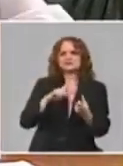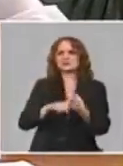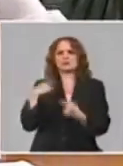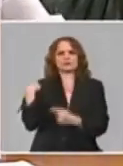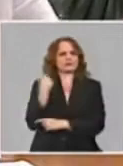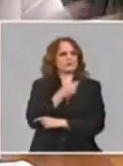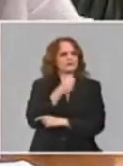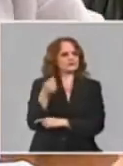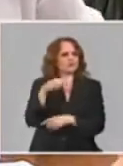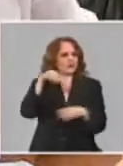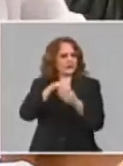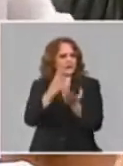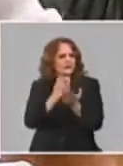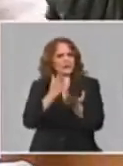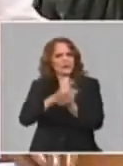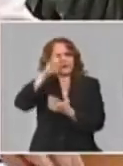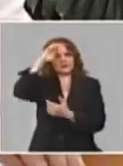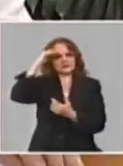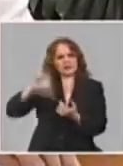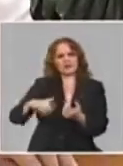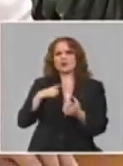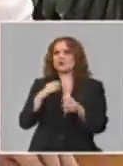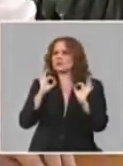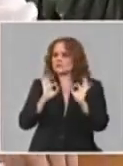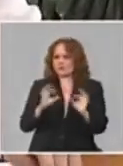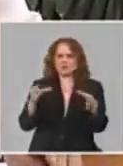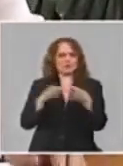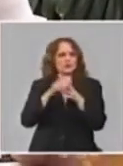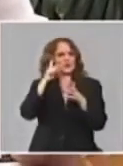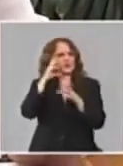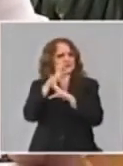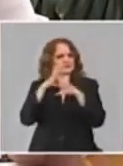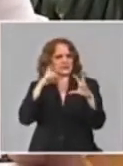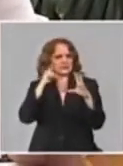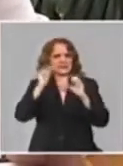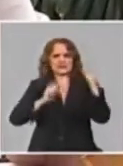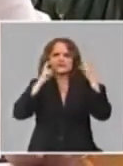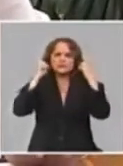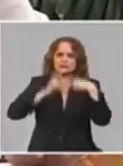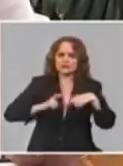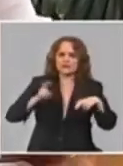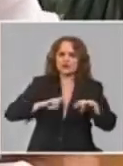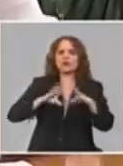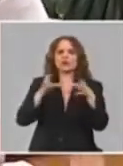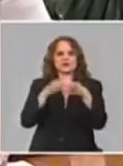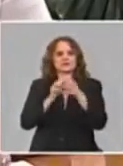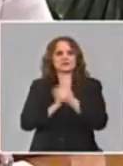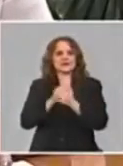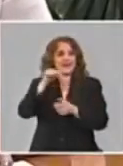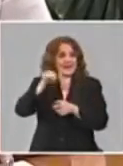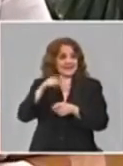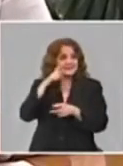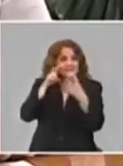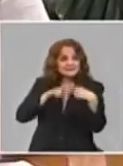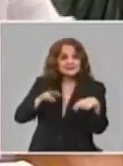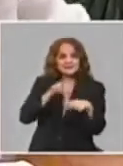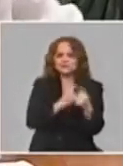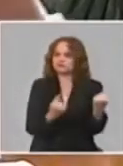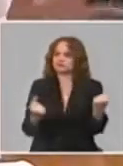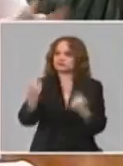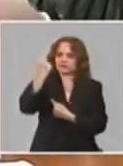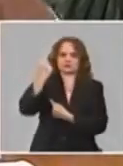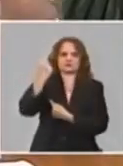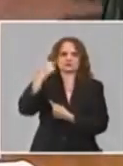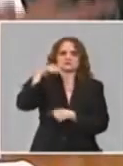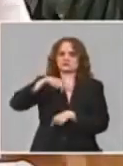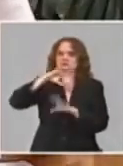salud el grupo que ha estado aquí de los asesoros y los compañeros de provincia este estudio con esa dimensión prácticamente único y nos